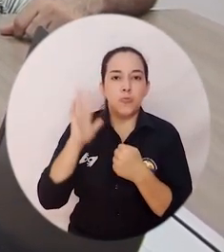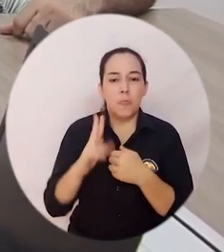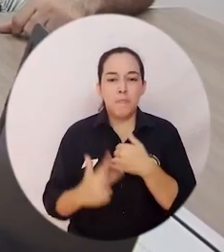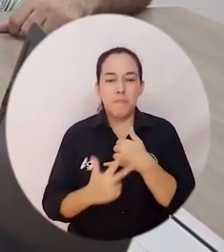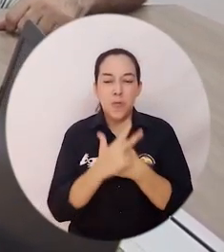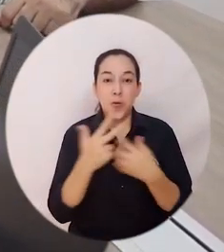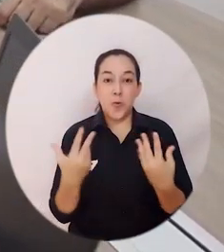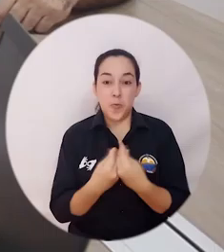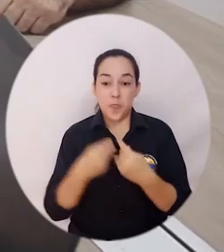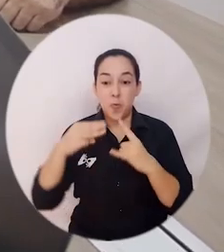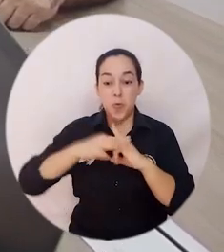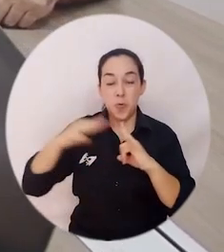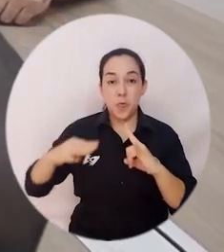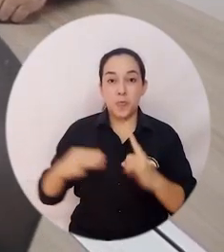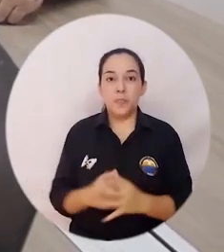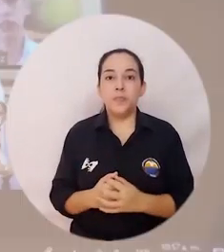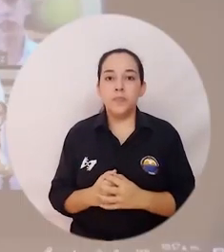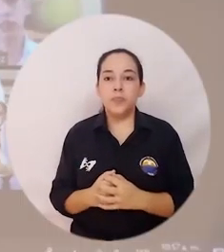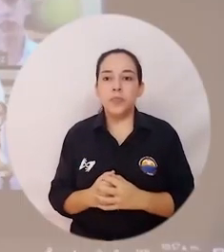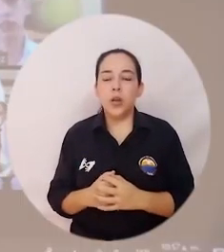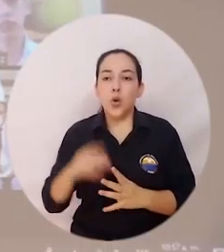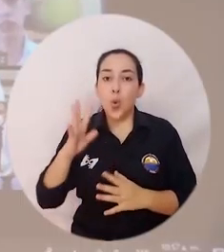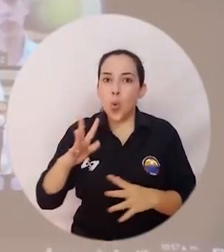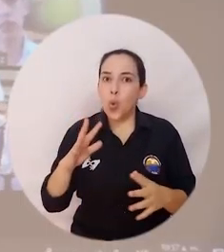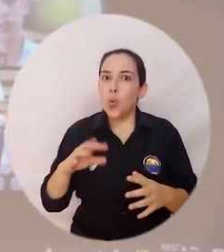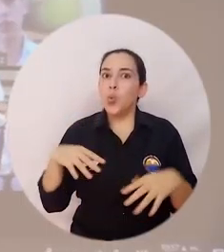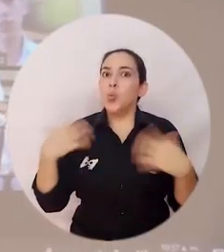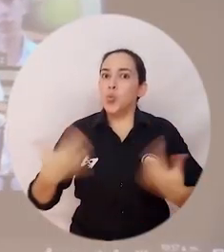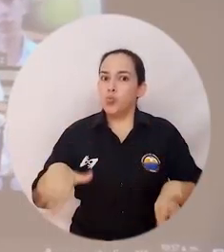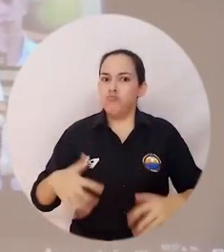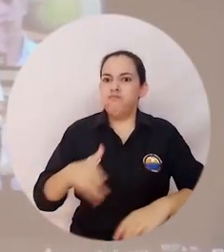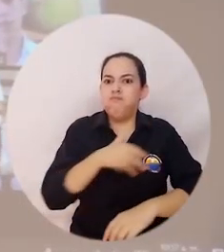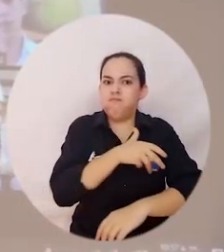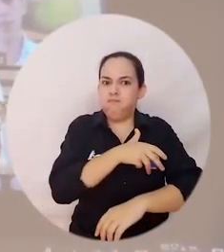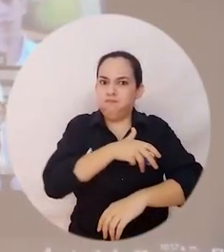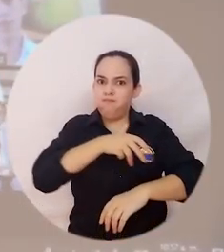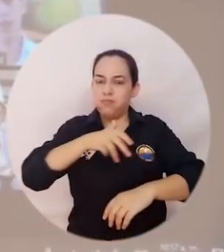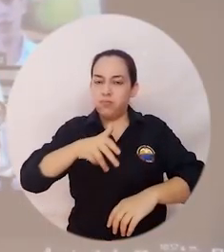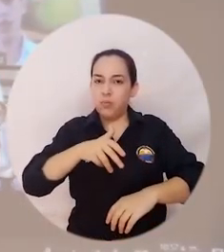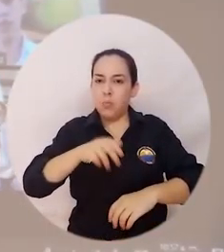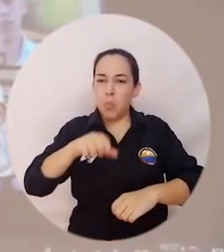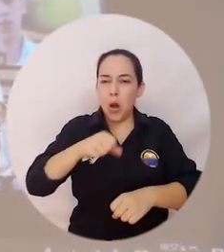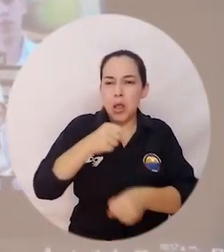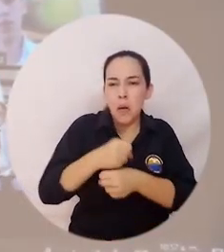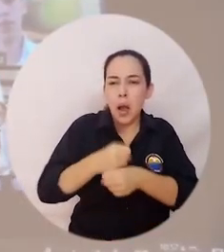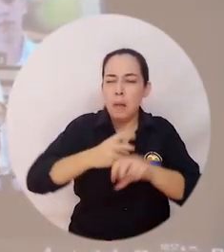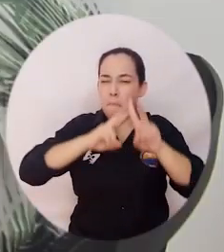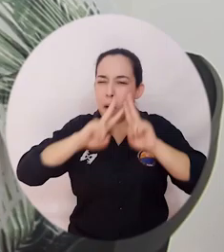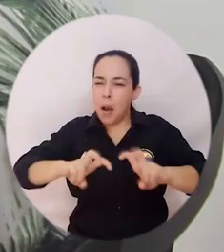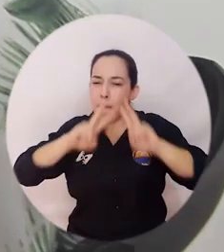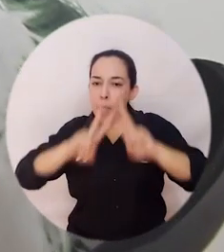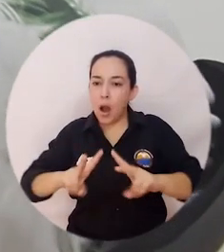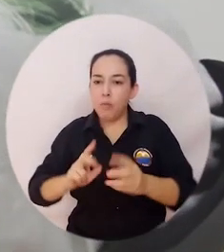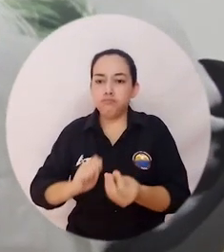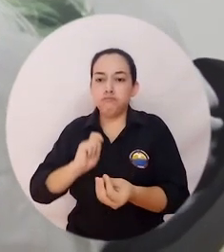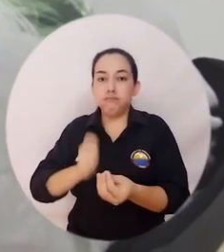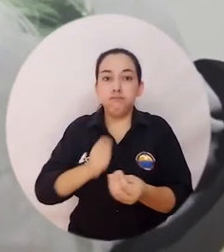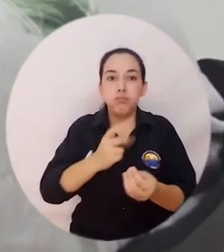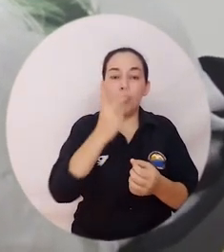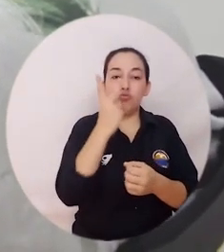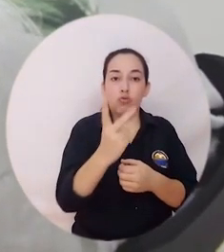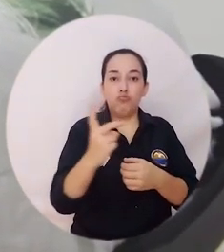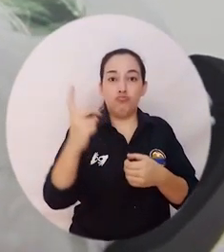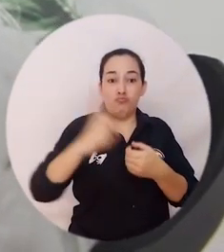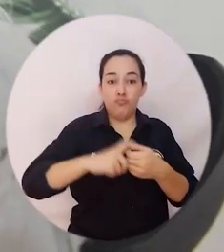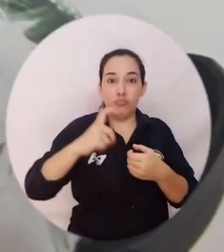Andino Universitario porque consideramos que hay ahí también un potencial en el que se puede, digamos, trabajar la investigación. Se le han asignado dos